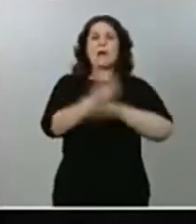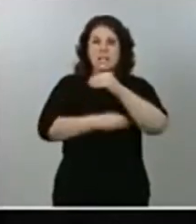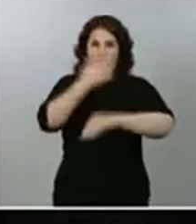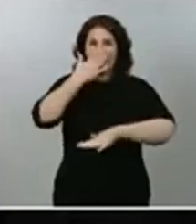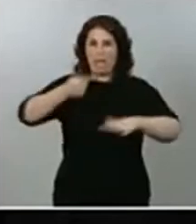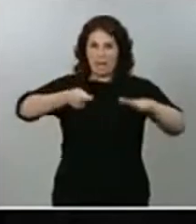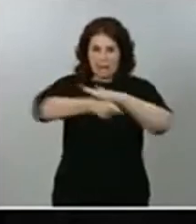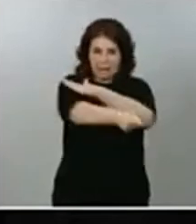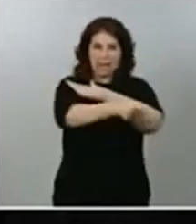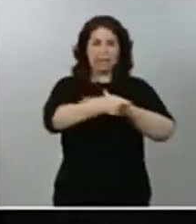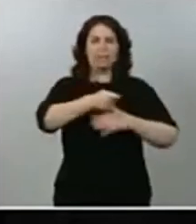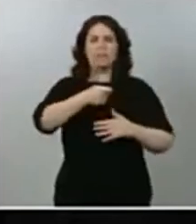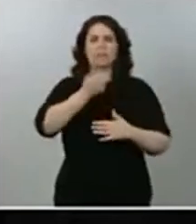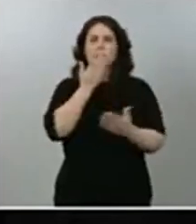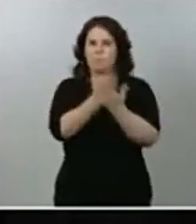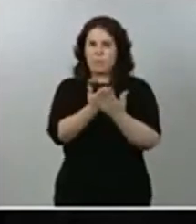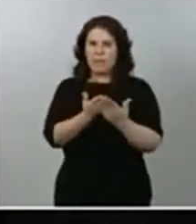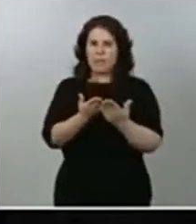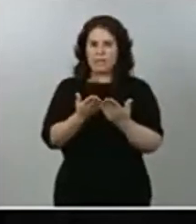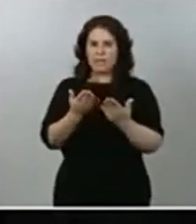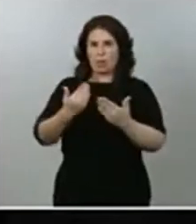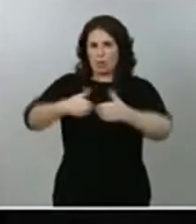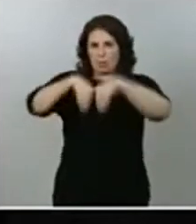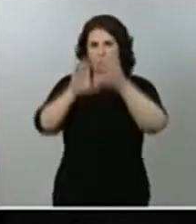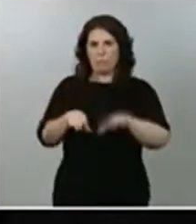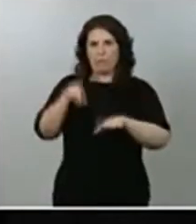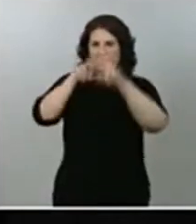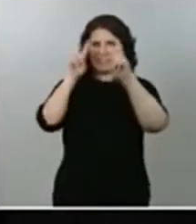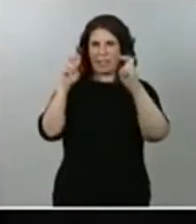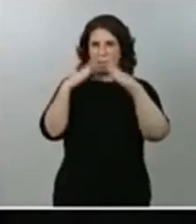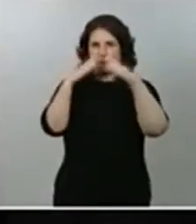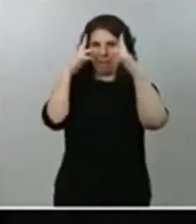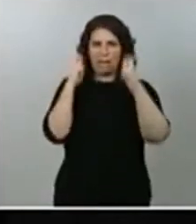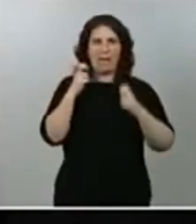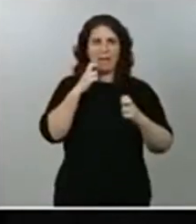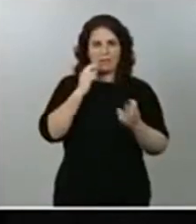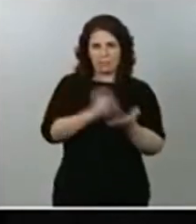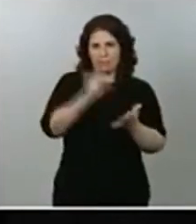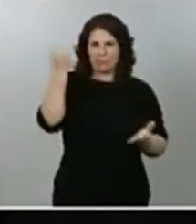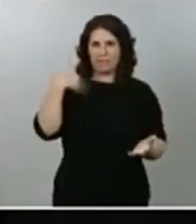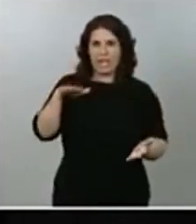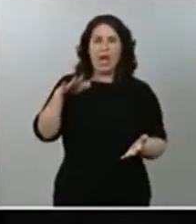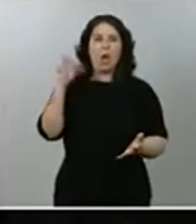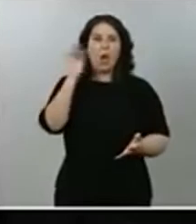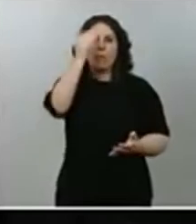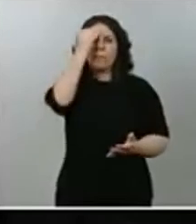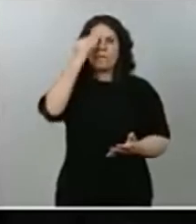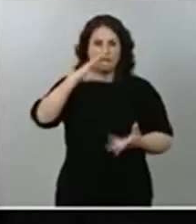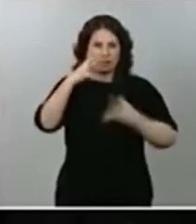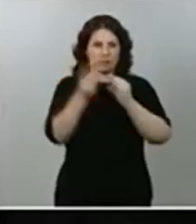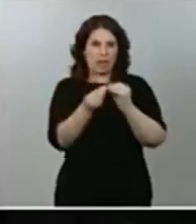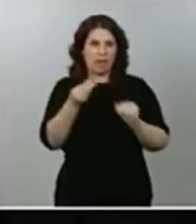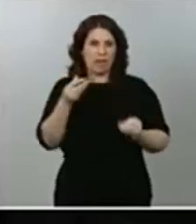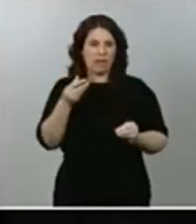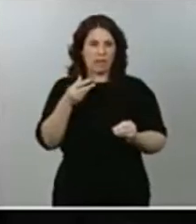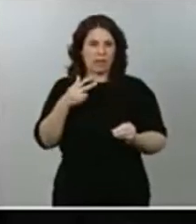una suspensión inmediata, si consideran que está, por tanto, ajustado a derecho, porque hay ciertas dudas respecto a esta cuestión. La jueza decía